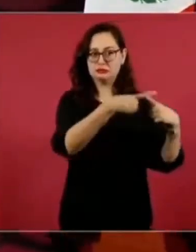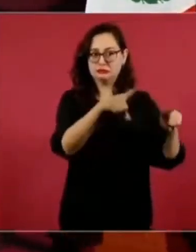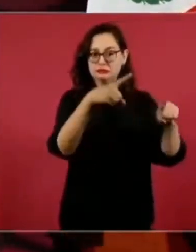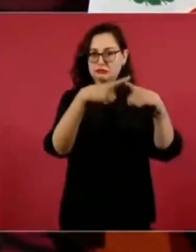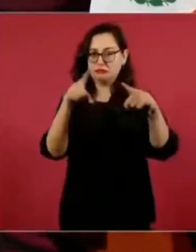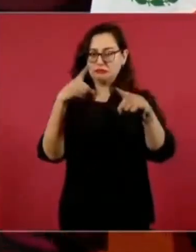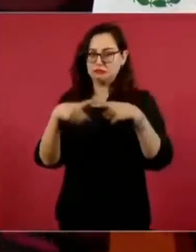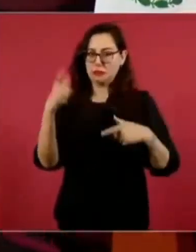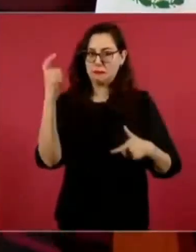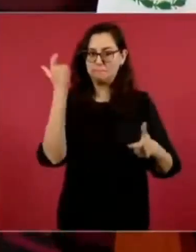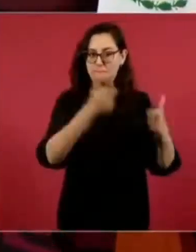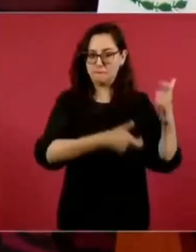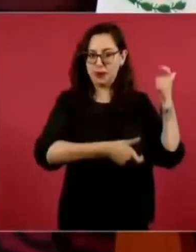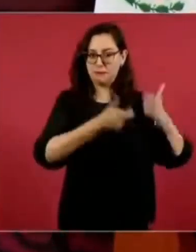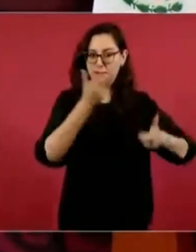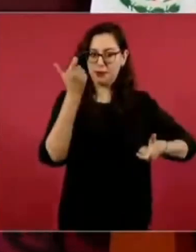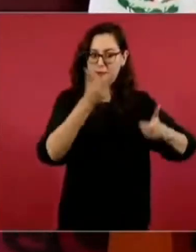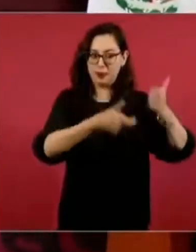Que recibieron,